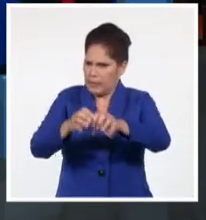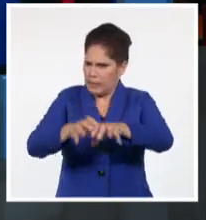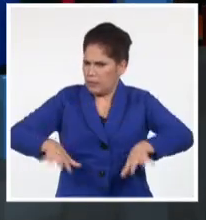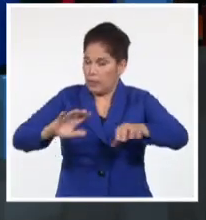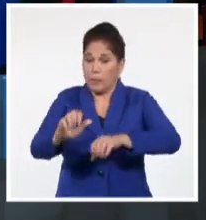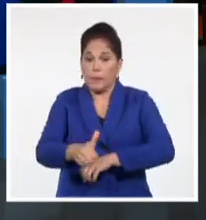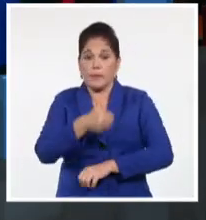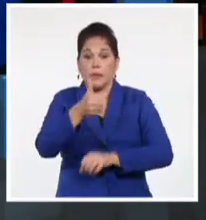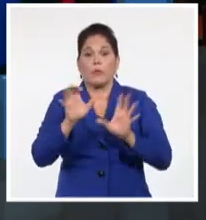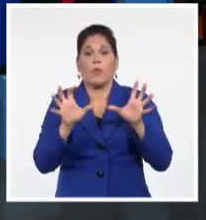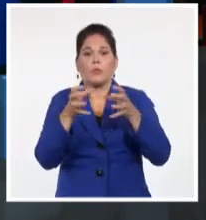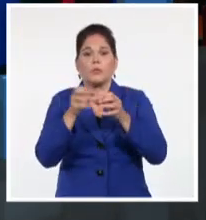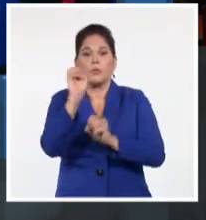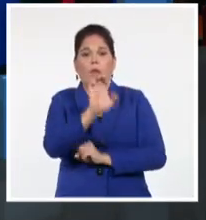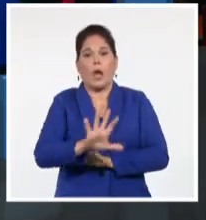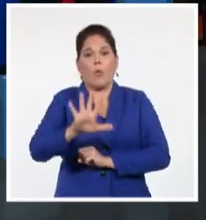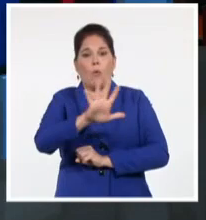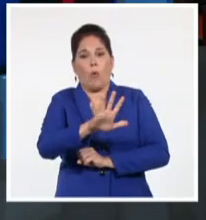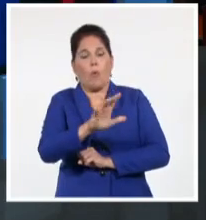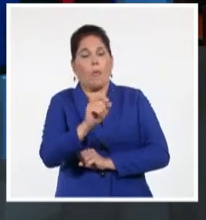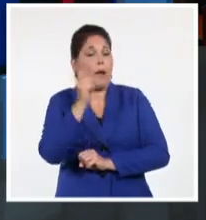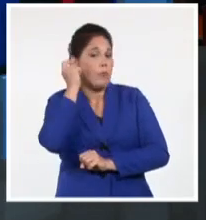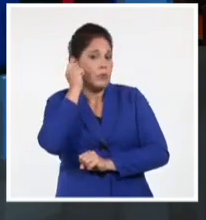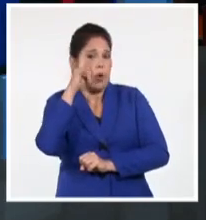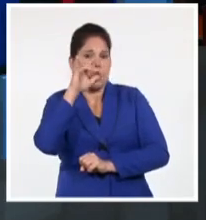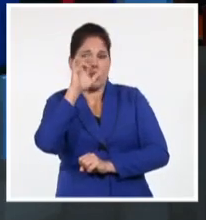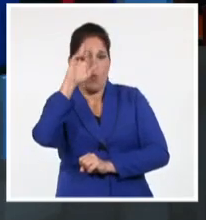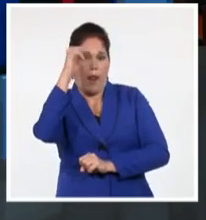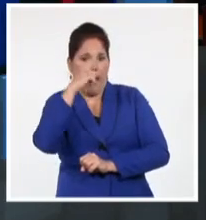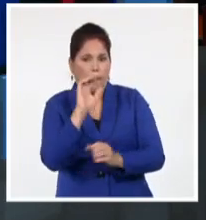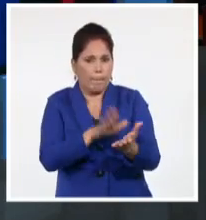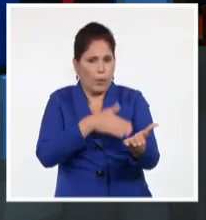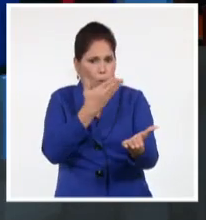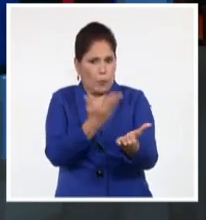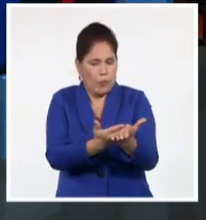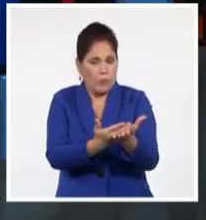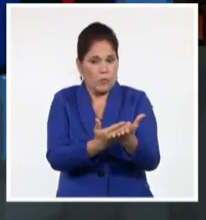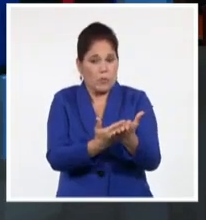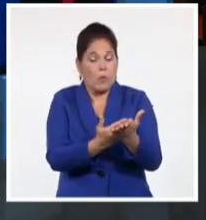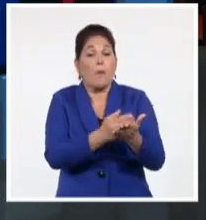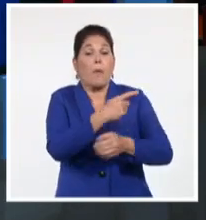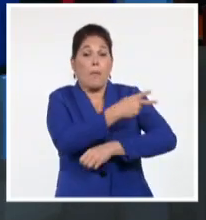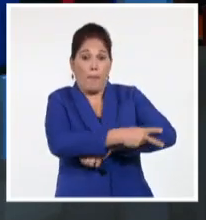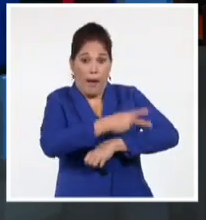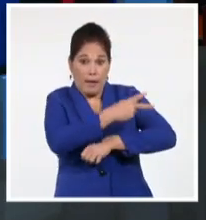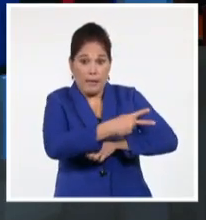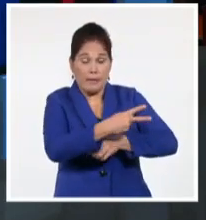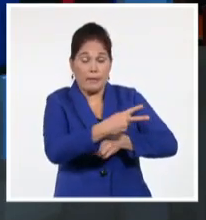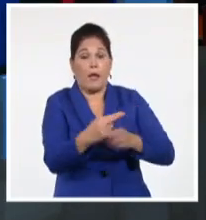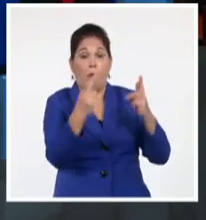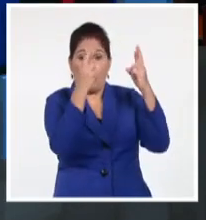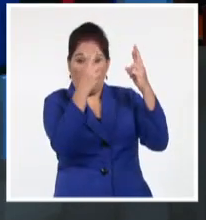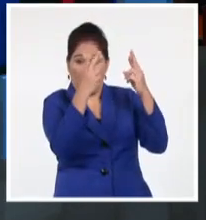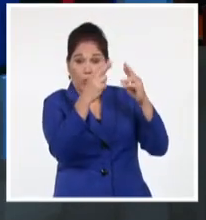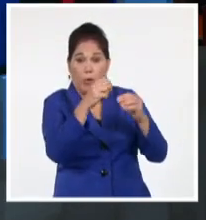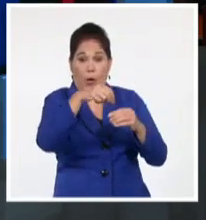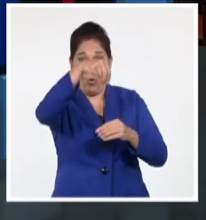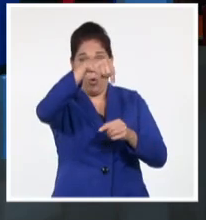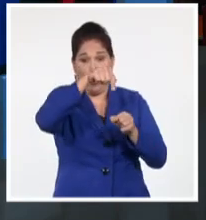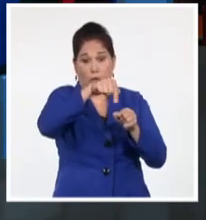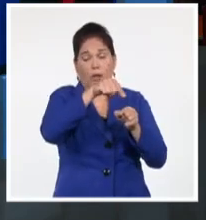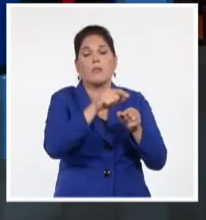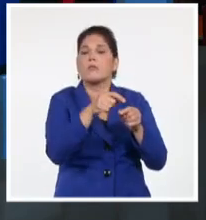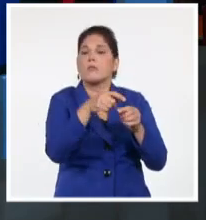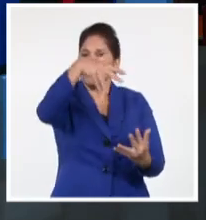la presidenta de la Comisión Europea, Ursula von der Leyen, propuso que los países del norte se solidaricen con el sur global, un concepto